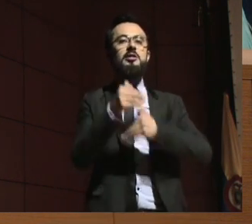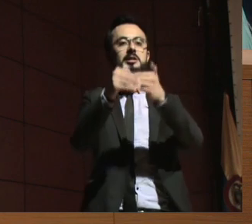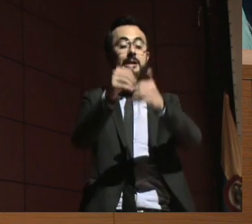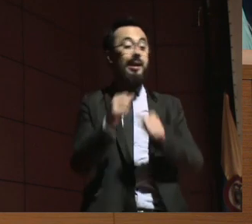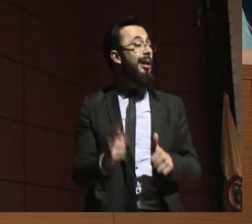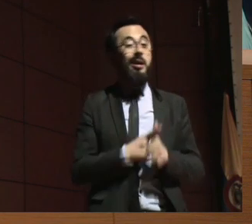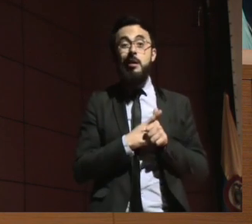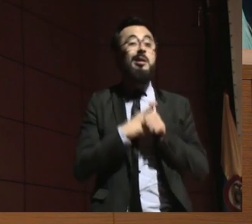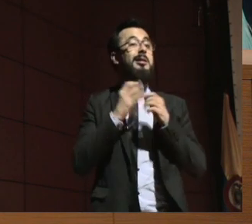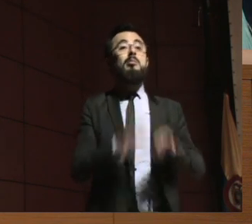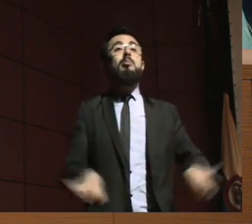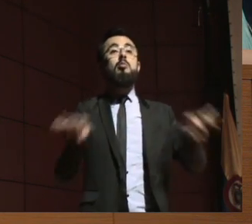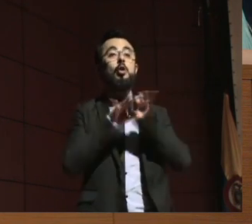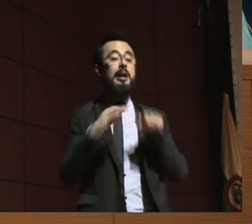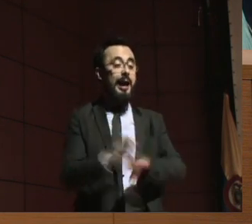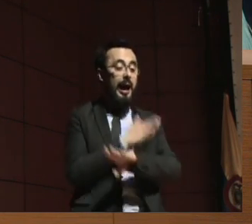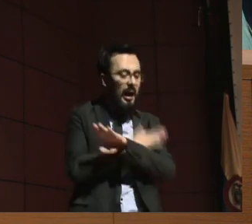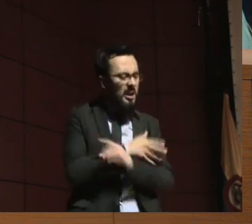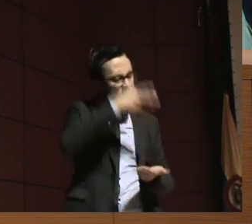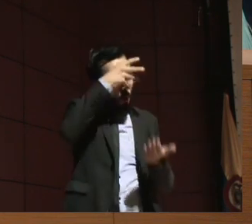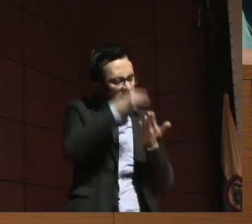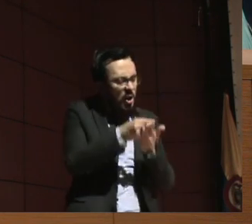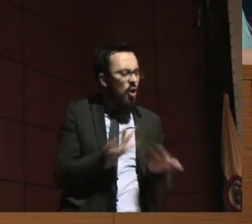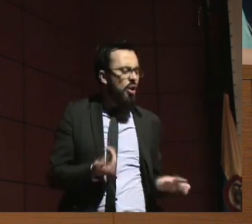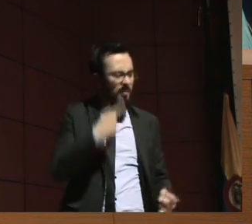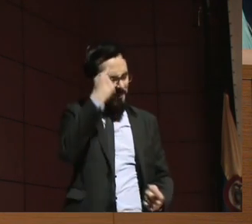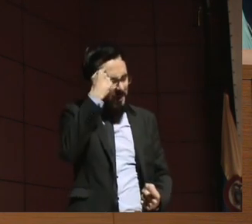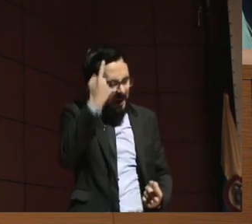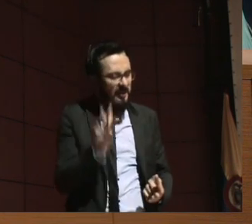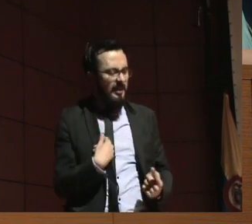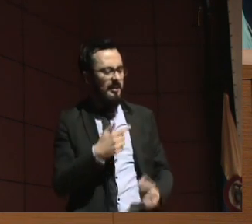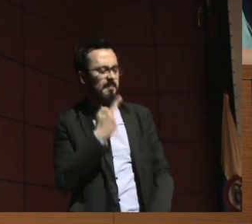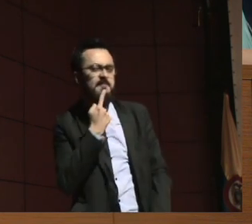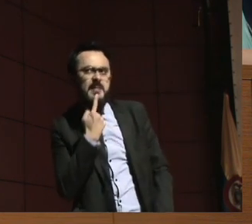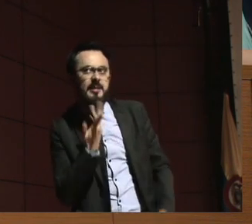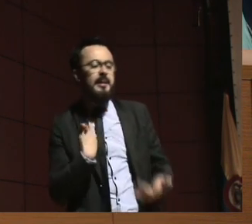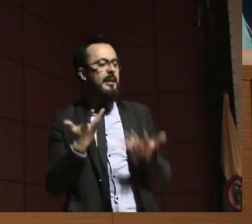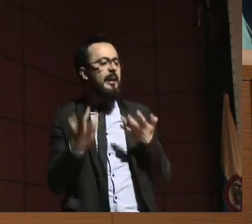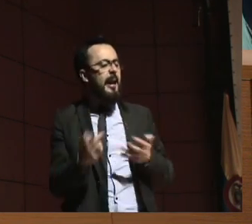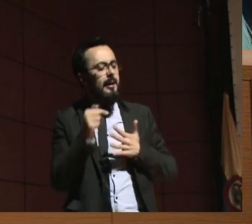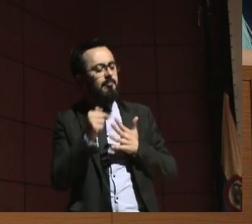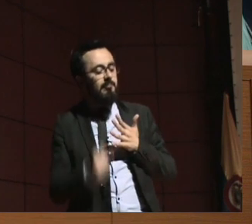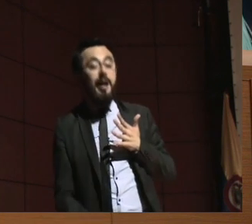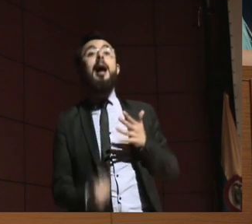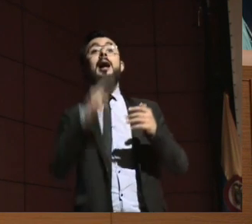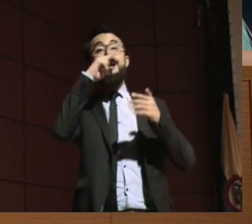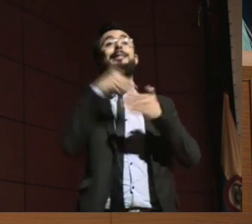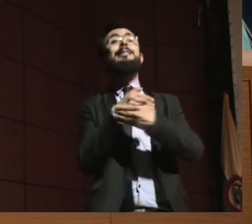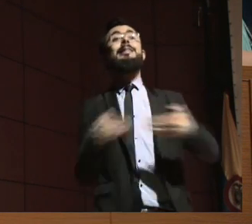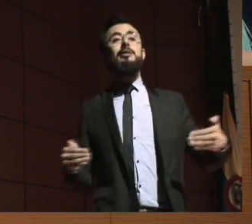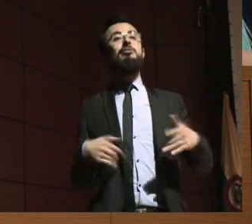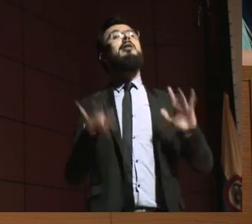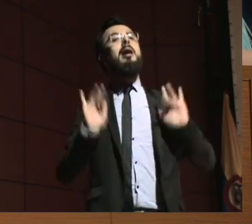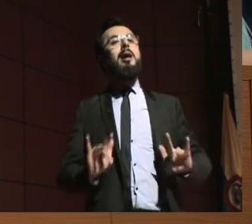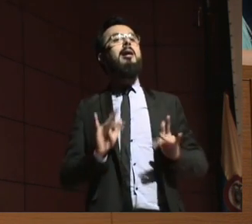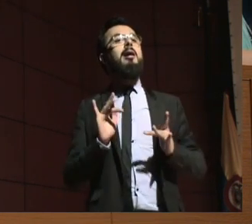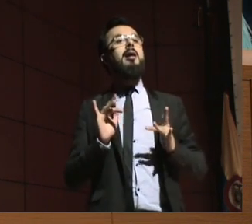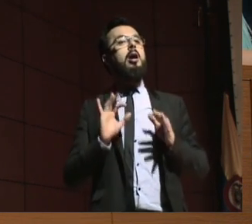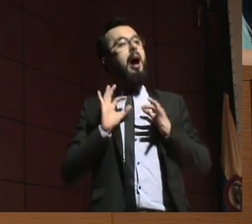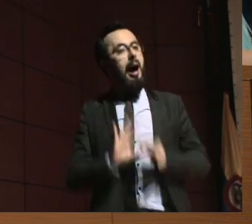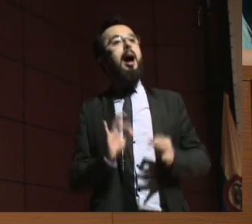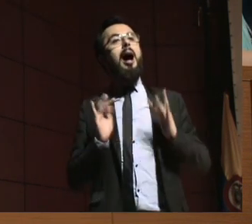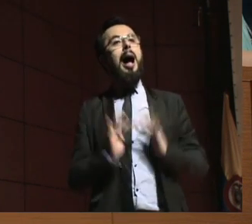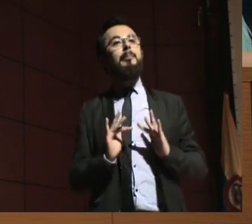consentimiento, su opinión y su preferencia. Por lo tanto, en materia de niños también está impactada la preferencia,